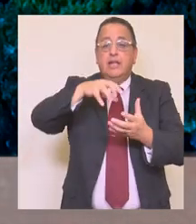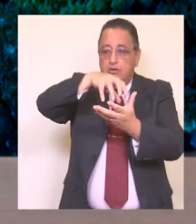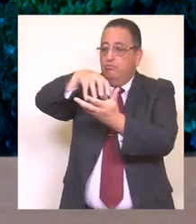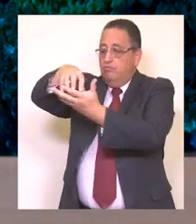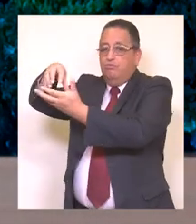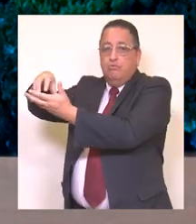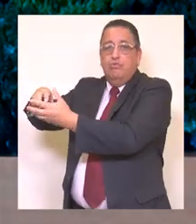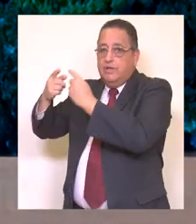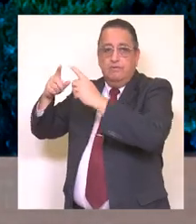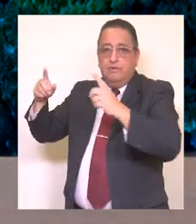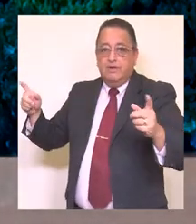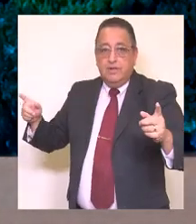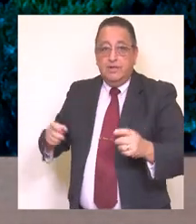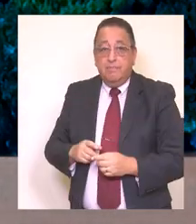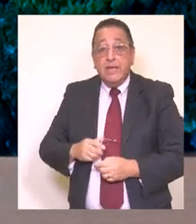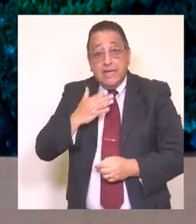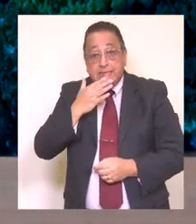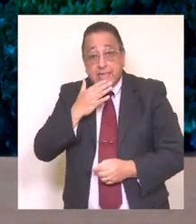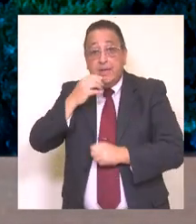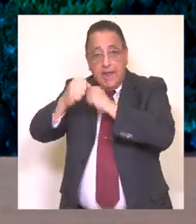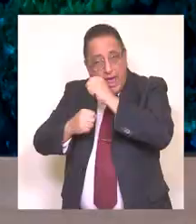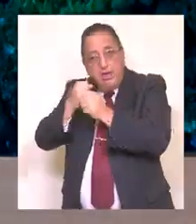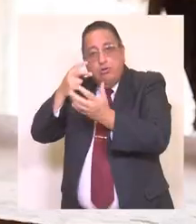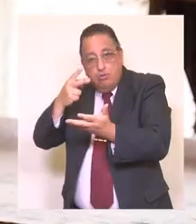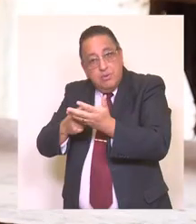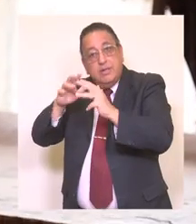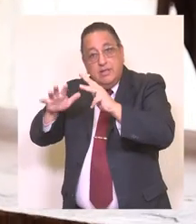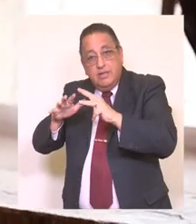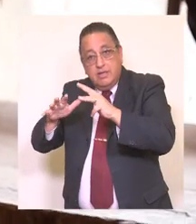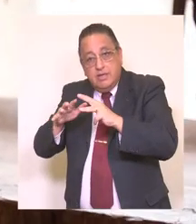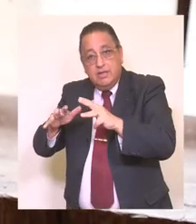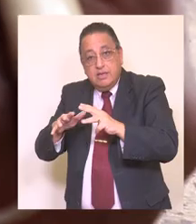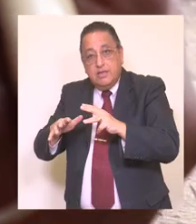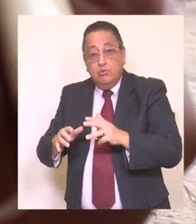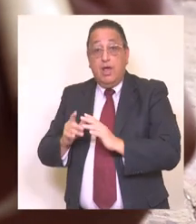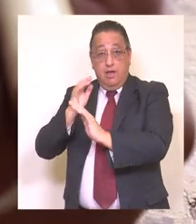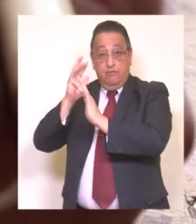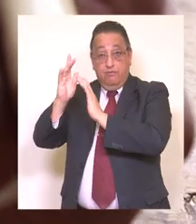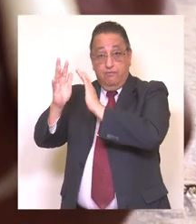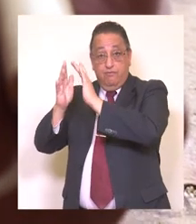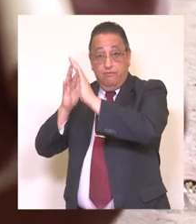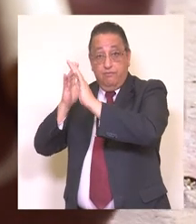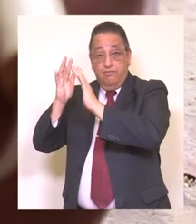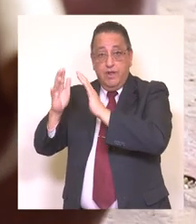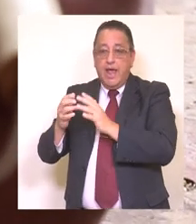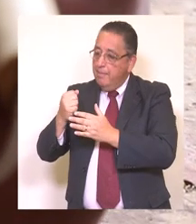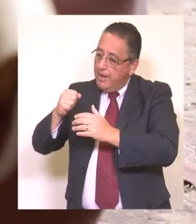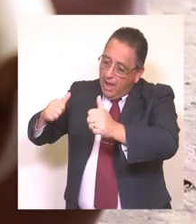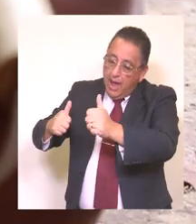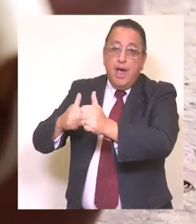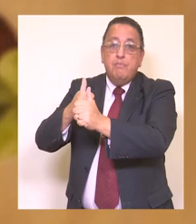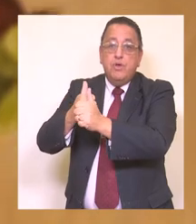2019 continuamos desarrollando ferias para apoyar a nuestros artesanos y manolistas, además